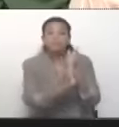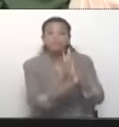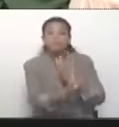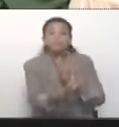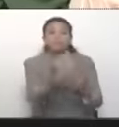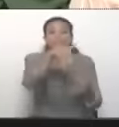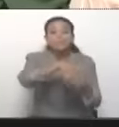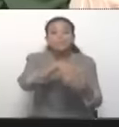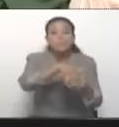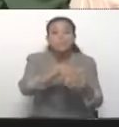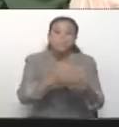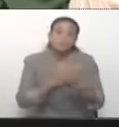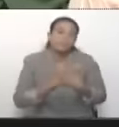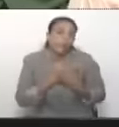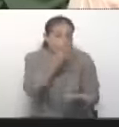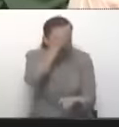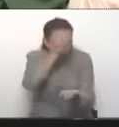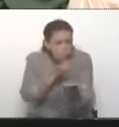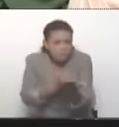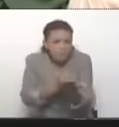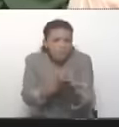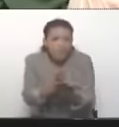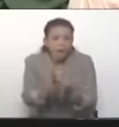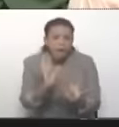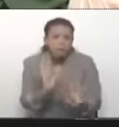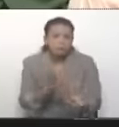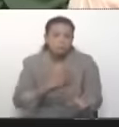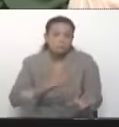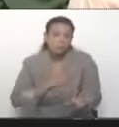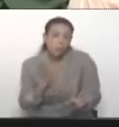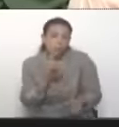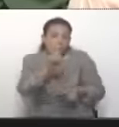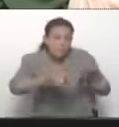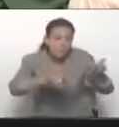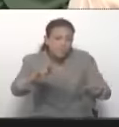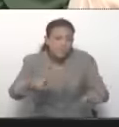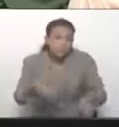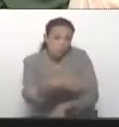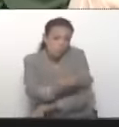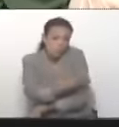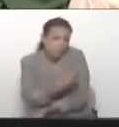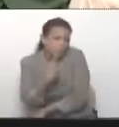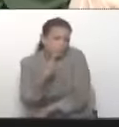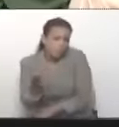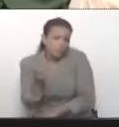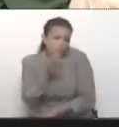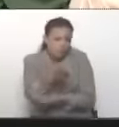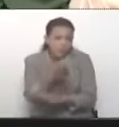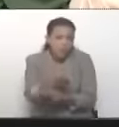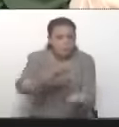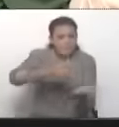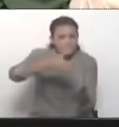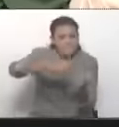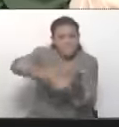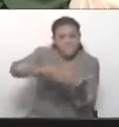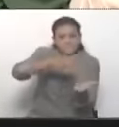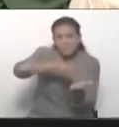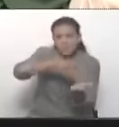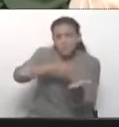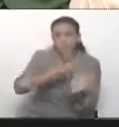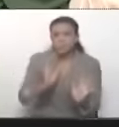allí de buena fe, nosotros hemos hablado con varias personas que fueron y participaron